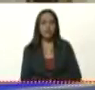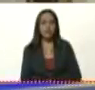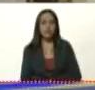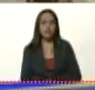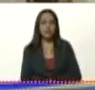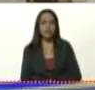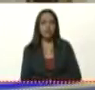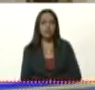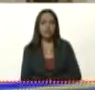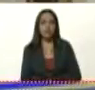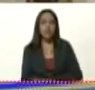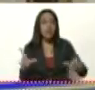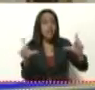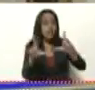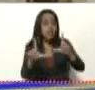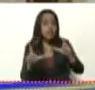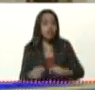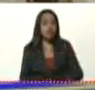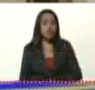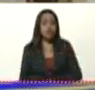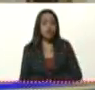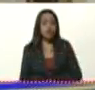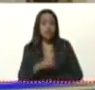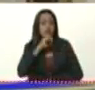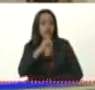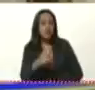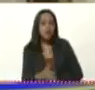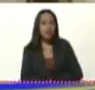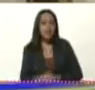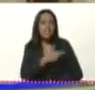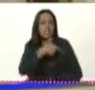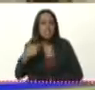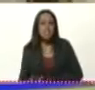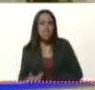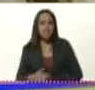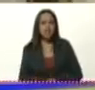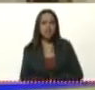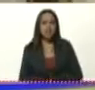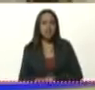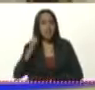de la televisión y de los medios informativos de la China, de Asia.